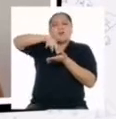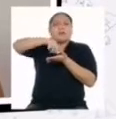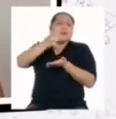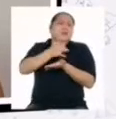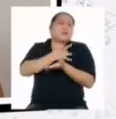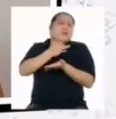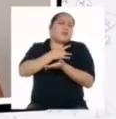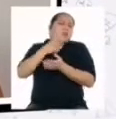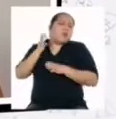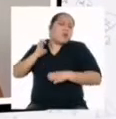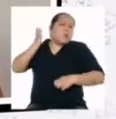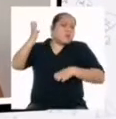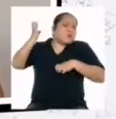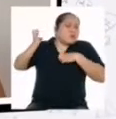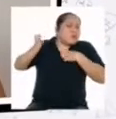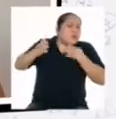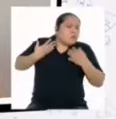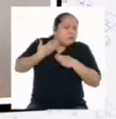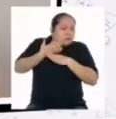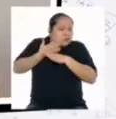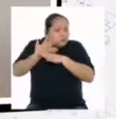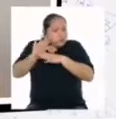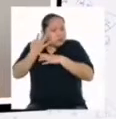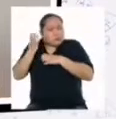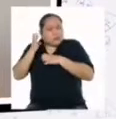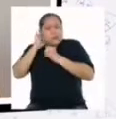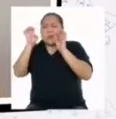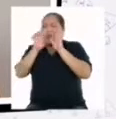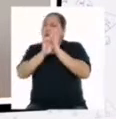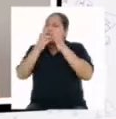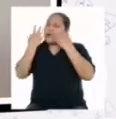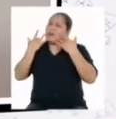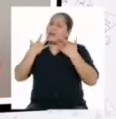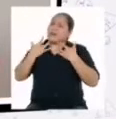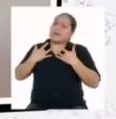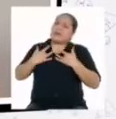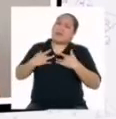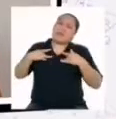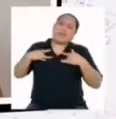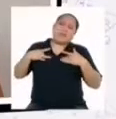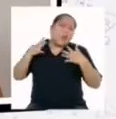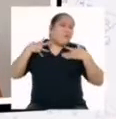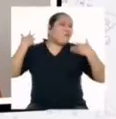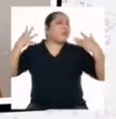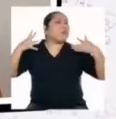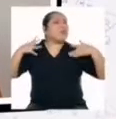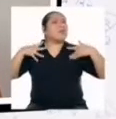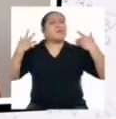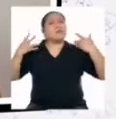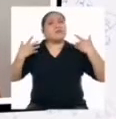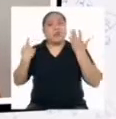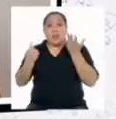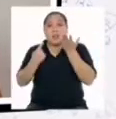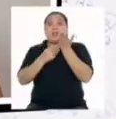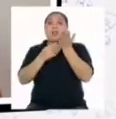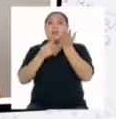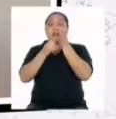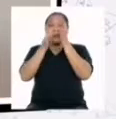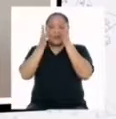emociones encontradas dentro de mí, como es la tristeza, la alegría, la técnica.